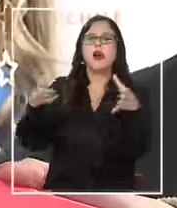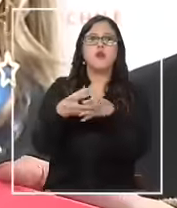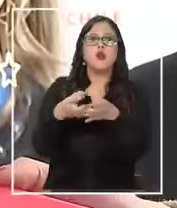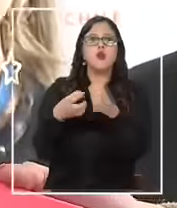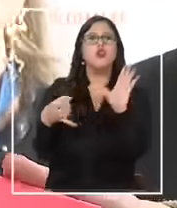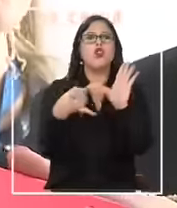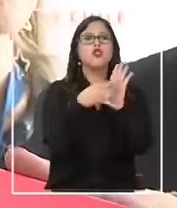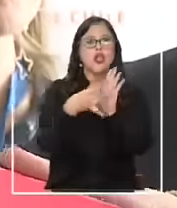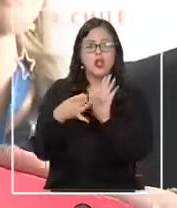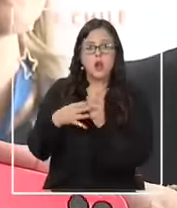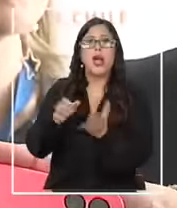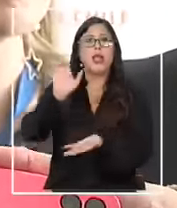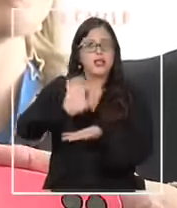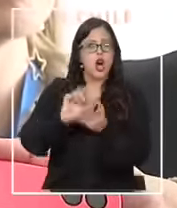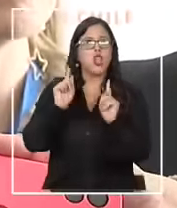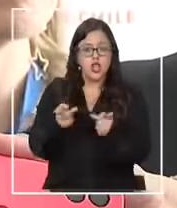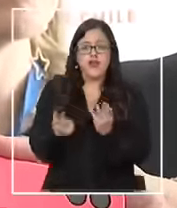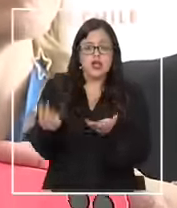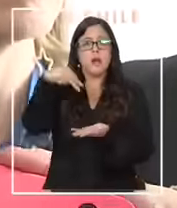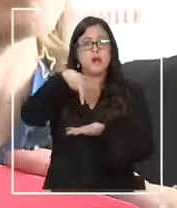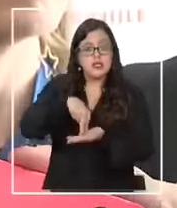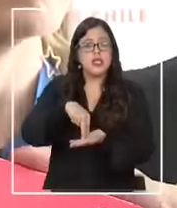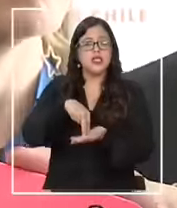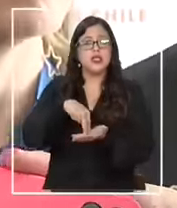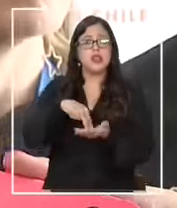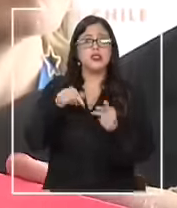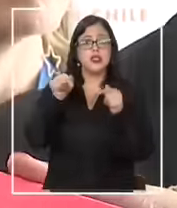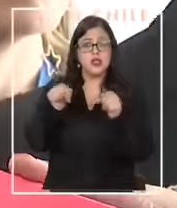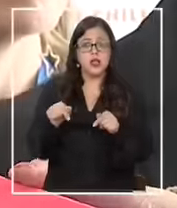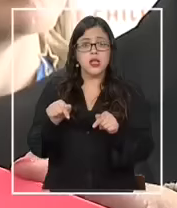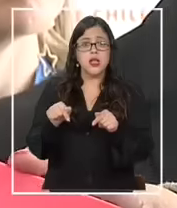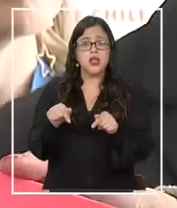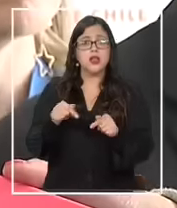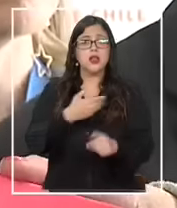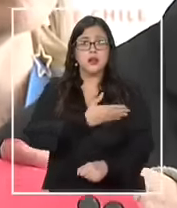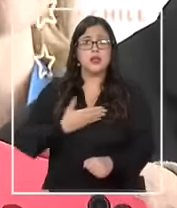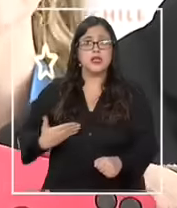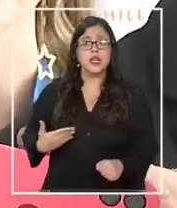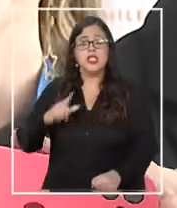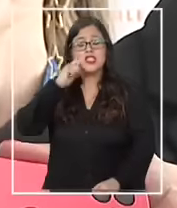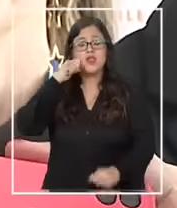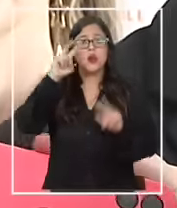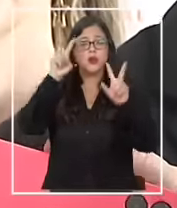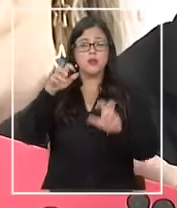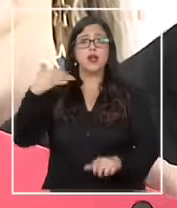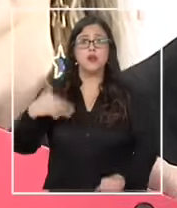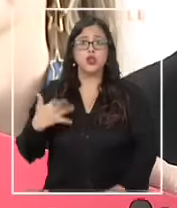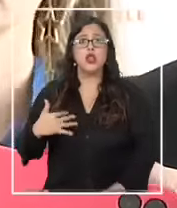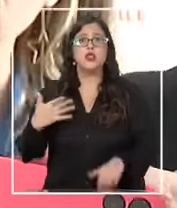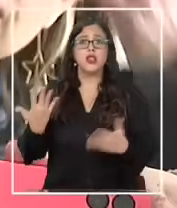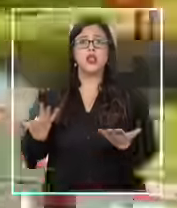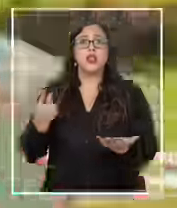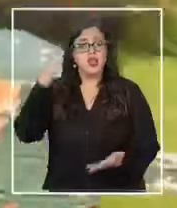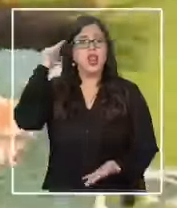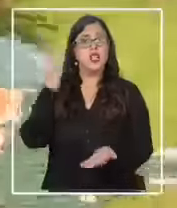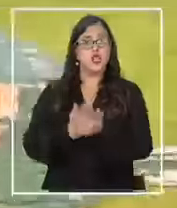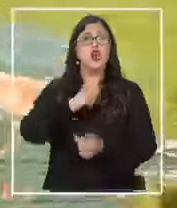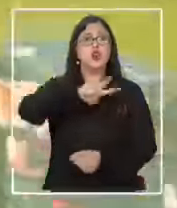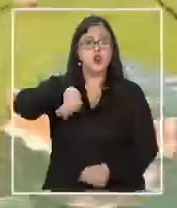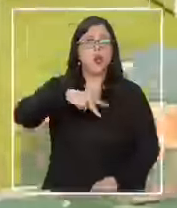criminales. El Estado tiene que estar presente y la presencia del presidente de la república de la zona también es una señal muy fuerte de nuestra determinación.